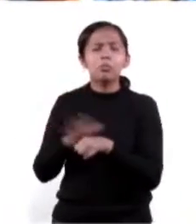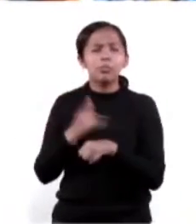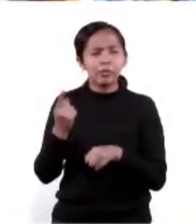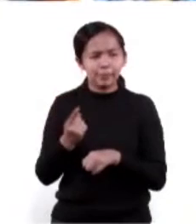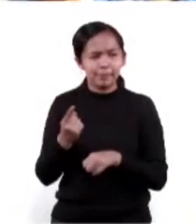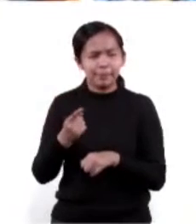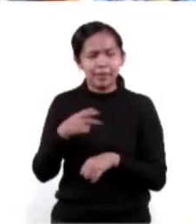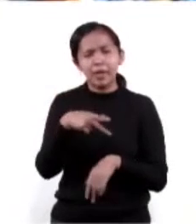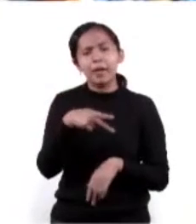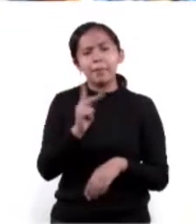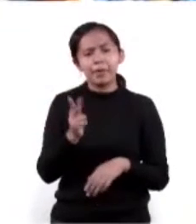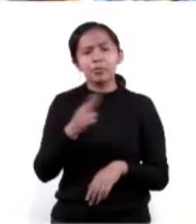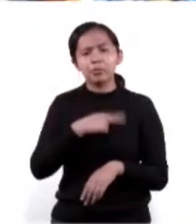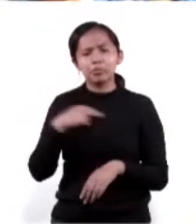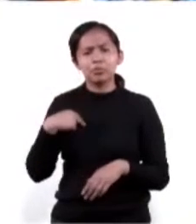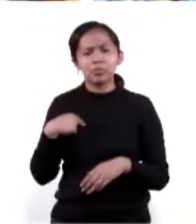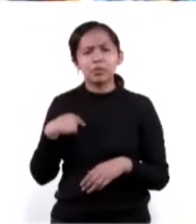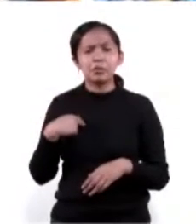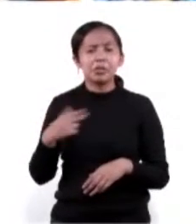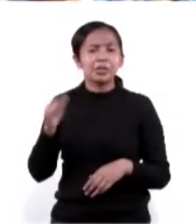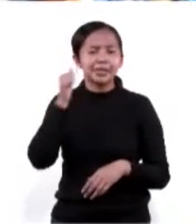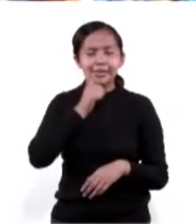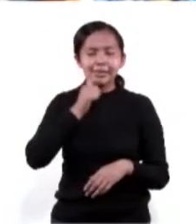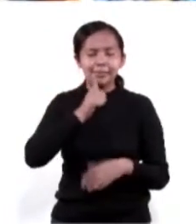que no se preocupe, siempre hemos cumplido con la ley.